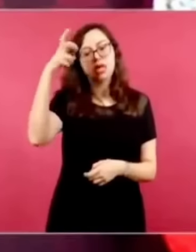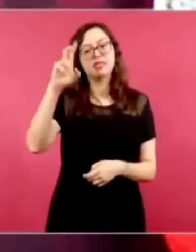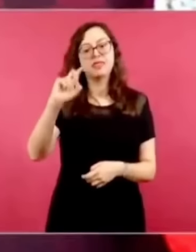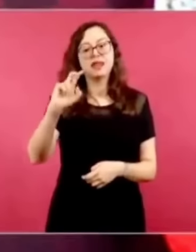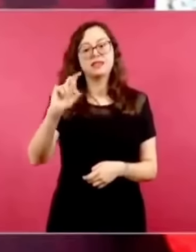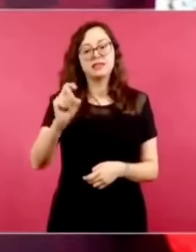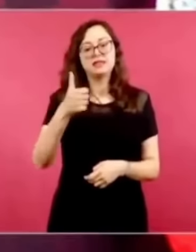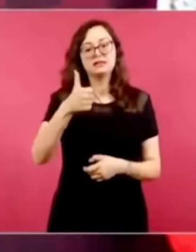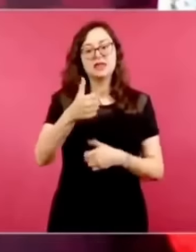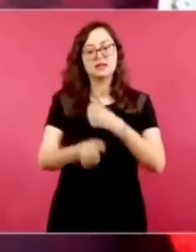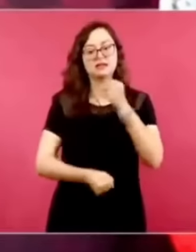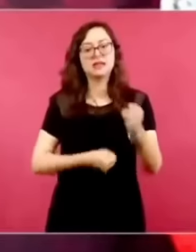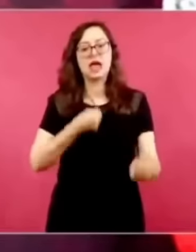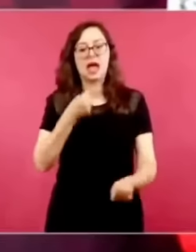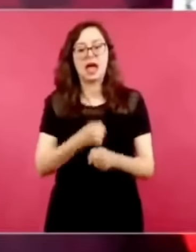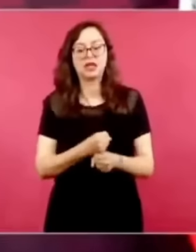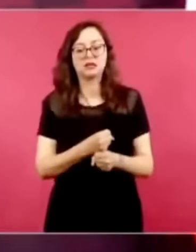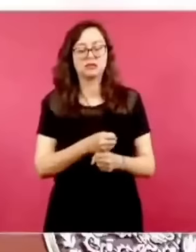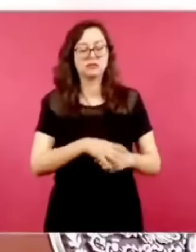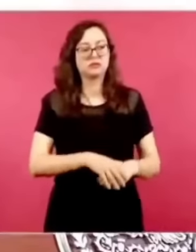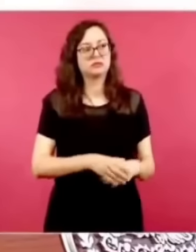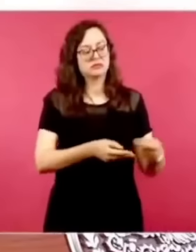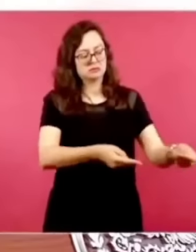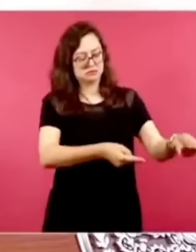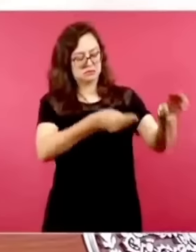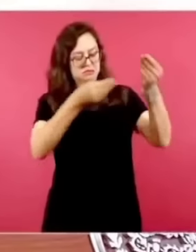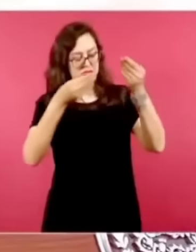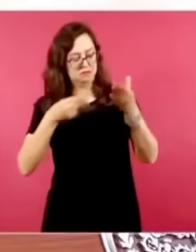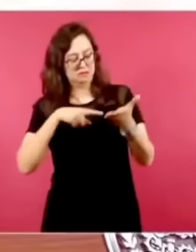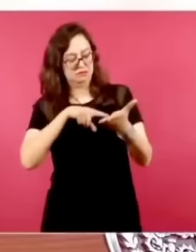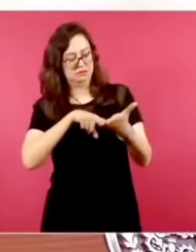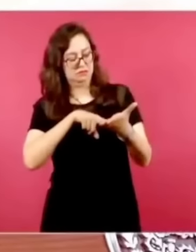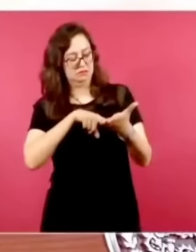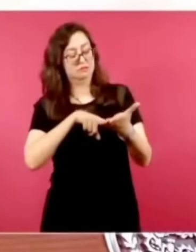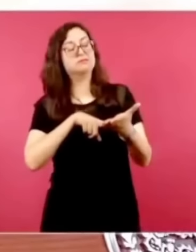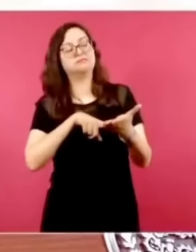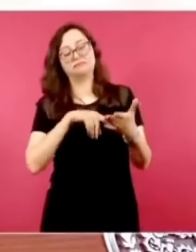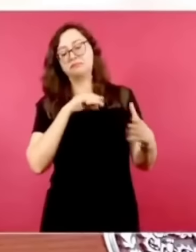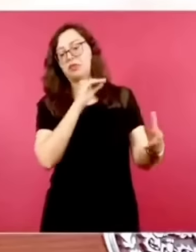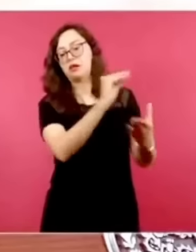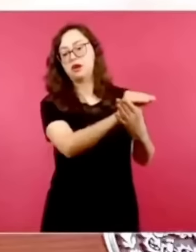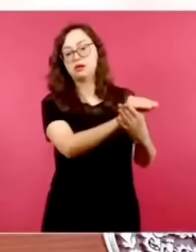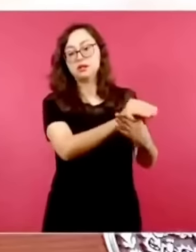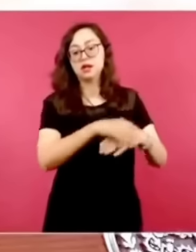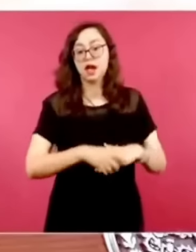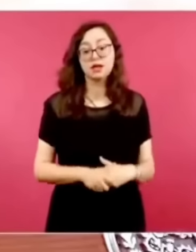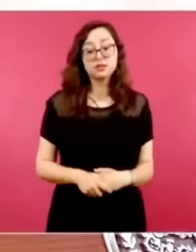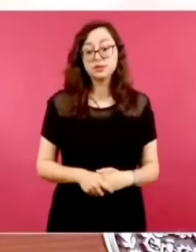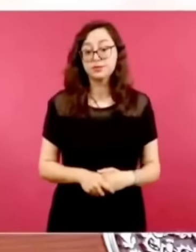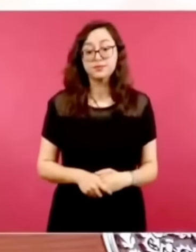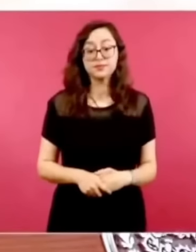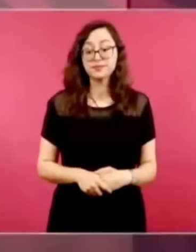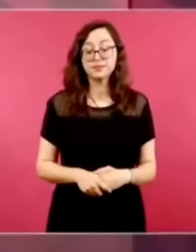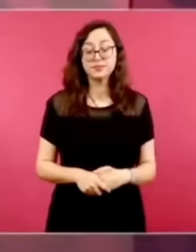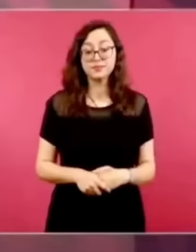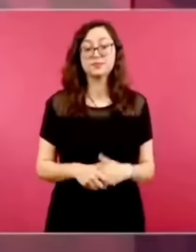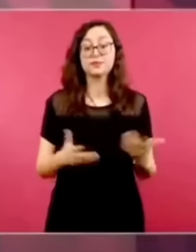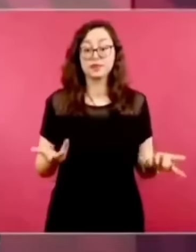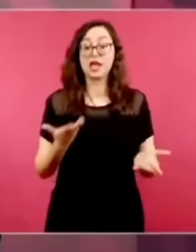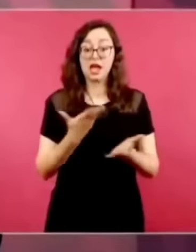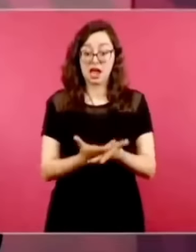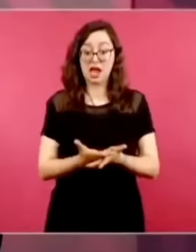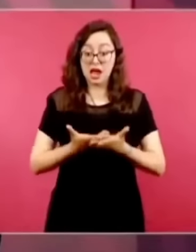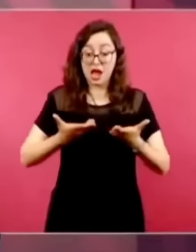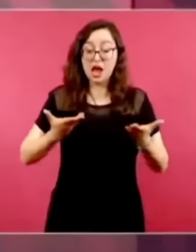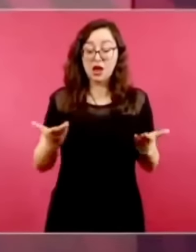se oponen, claro que no les hicimos caso y gracias a eso ya